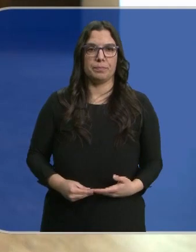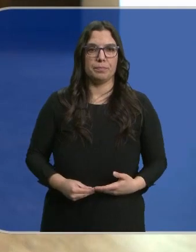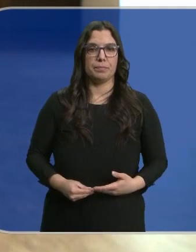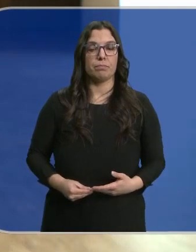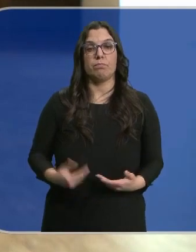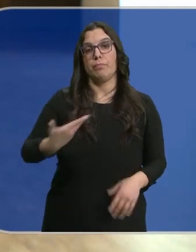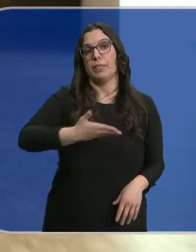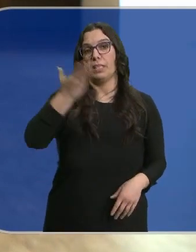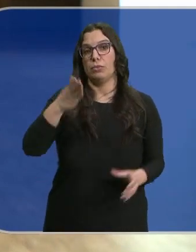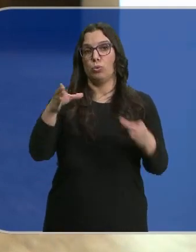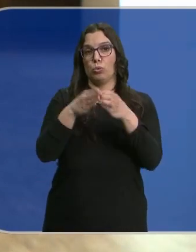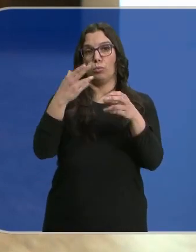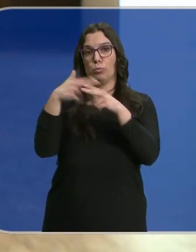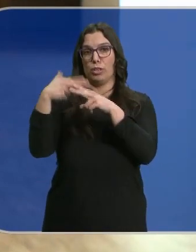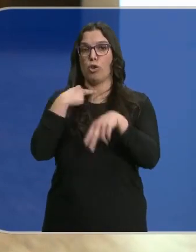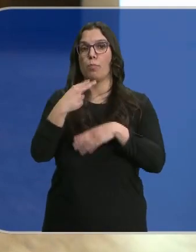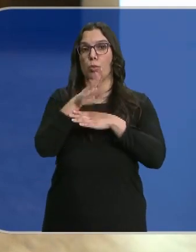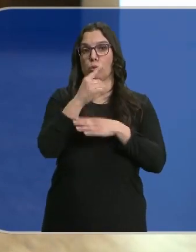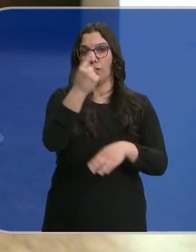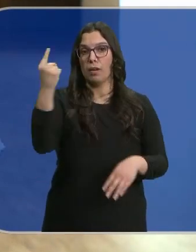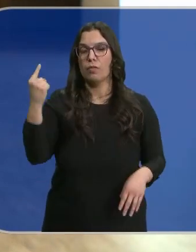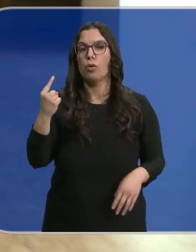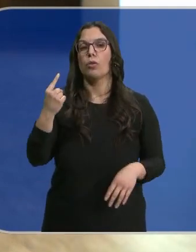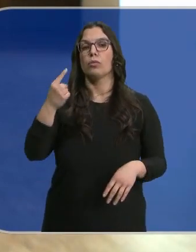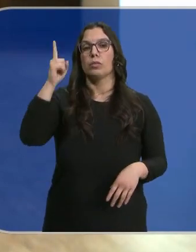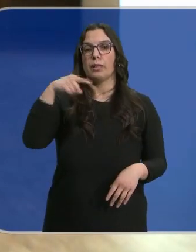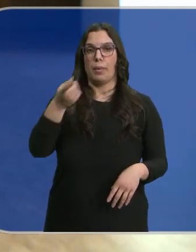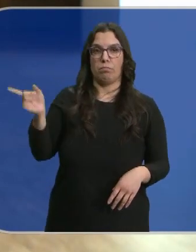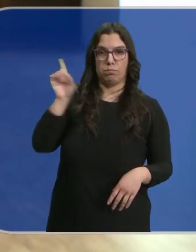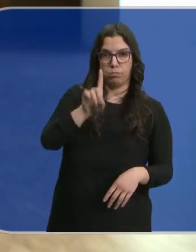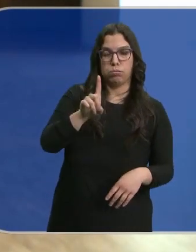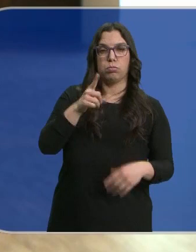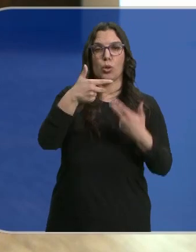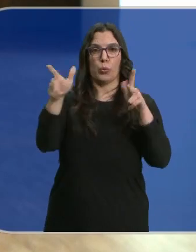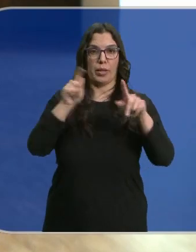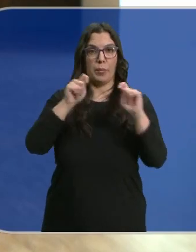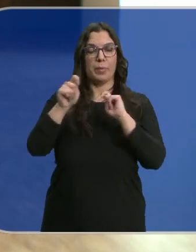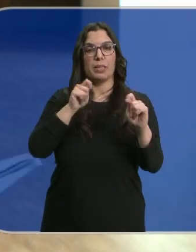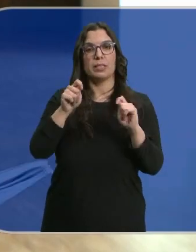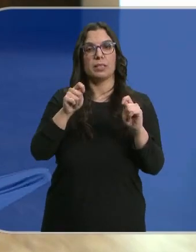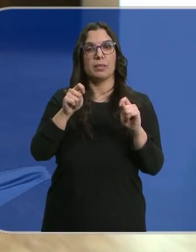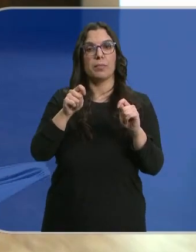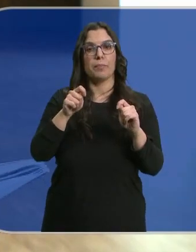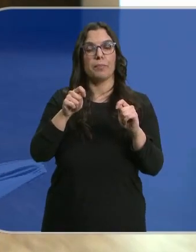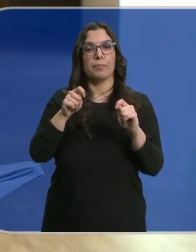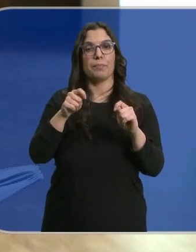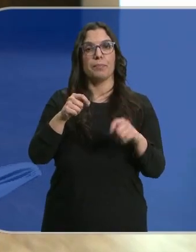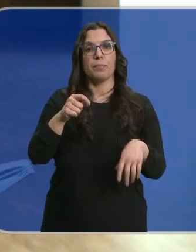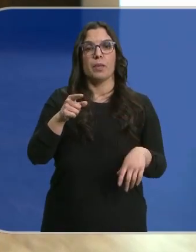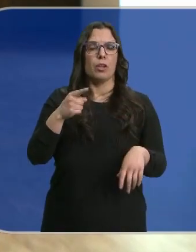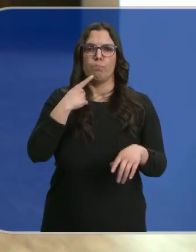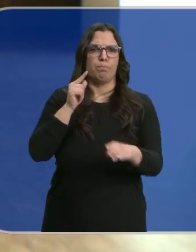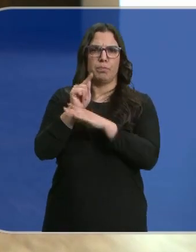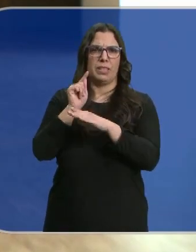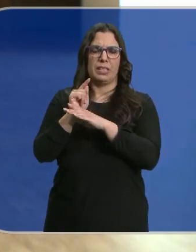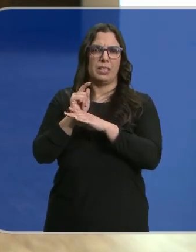Sí, el resto de portavoces de los grupos políticos que han comparecido en esa rueda de prensa han sido